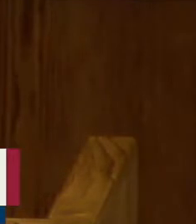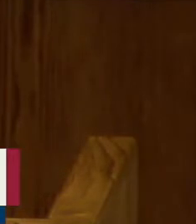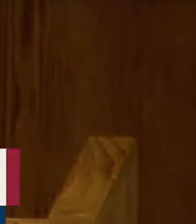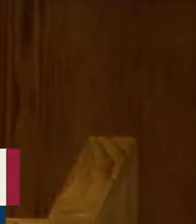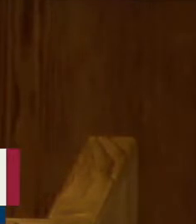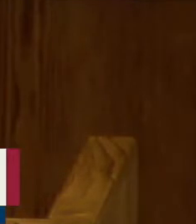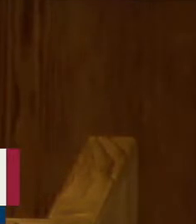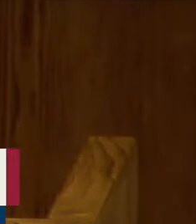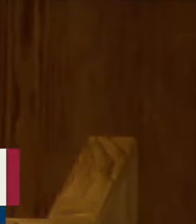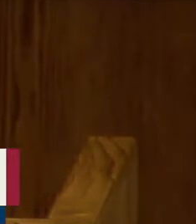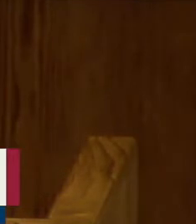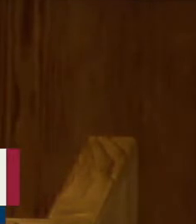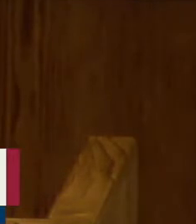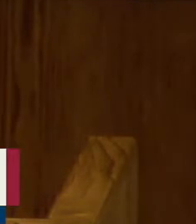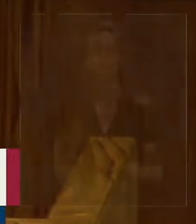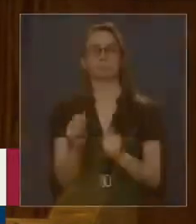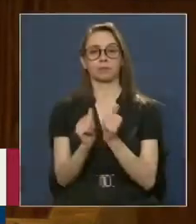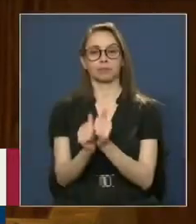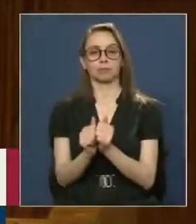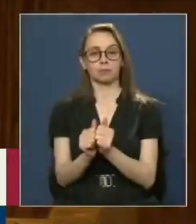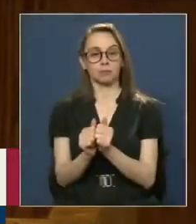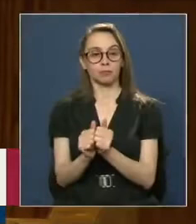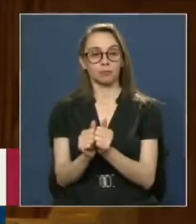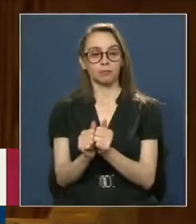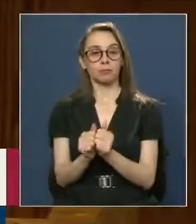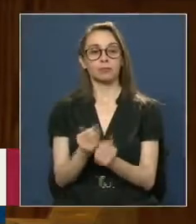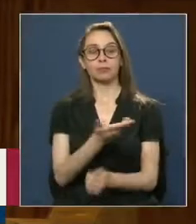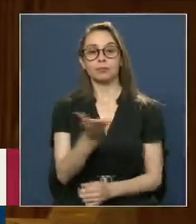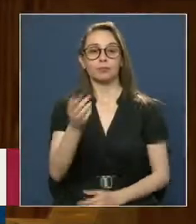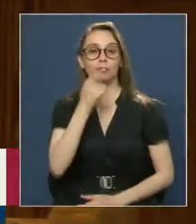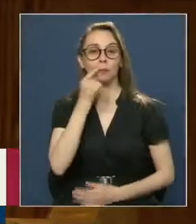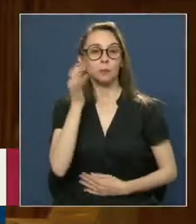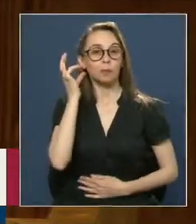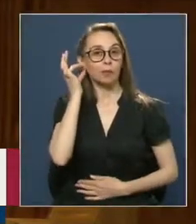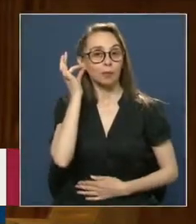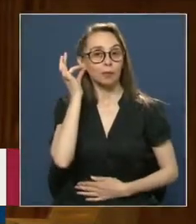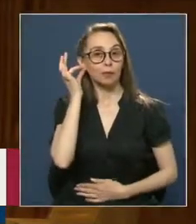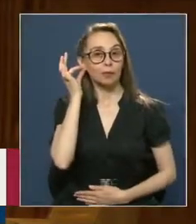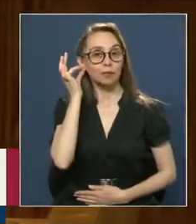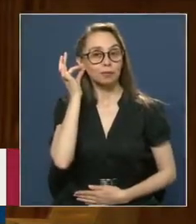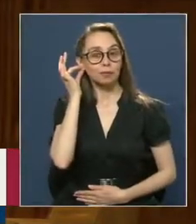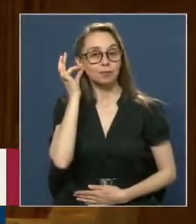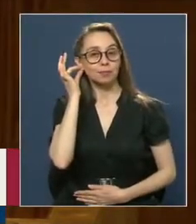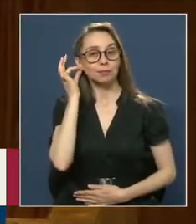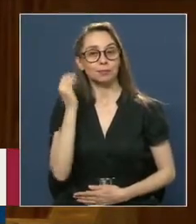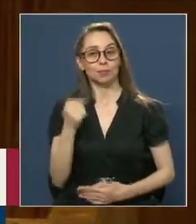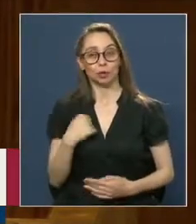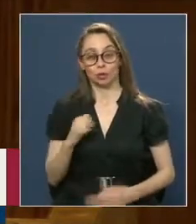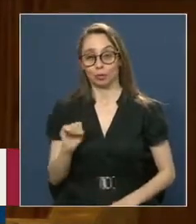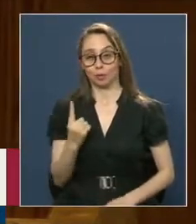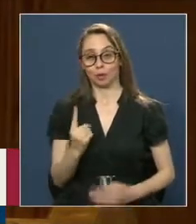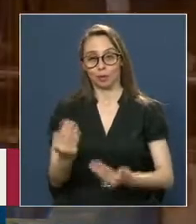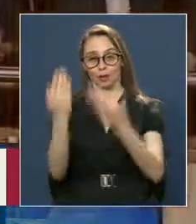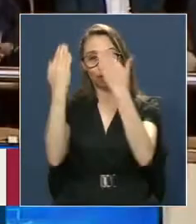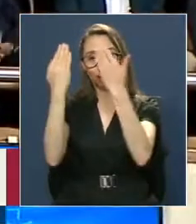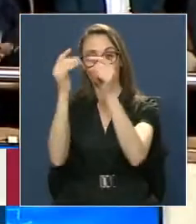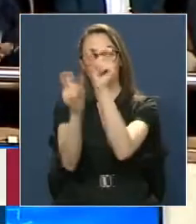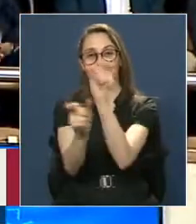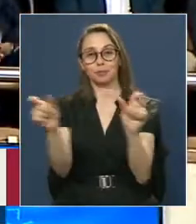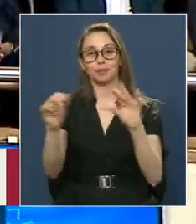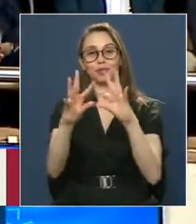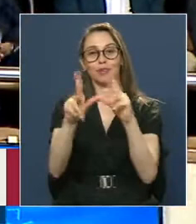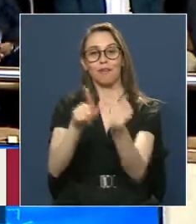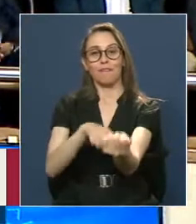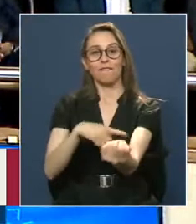Estimados colegas Estimadas colegas Permítanme saludar en primer lugar a los familiares